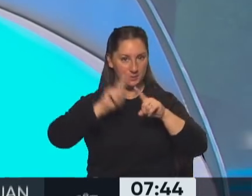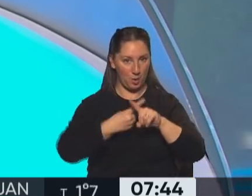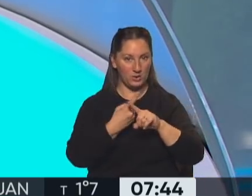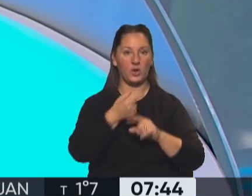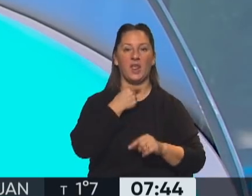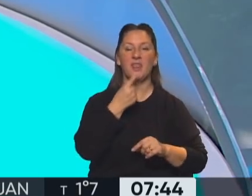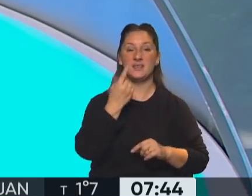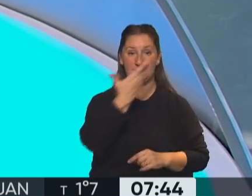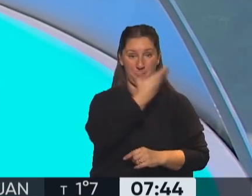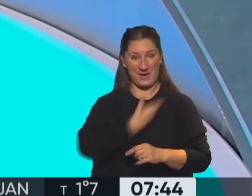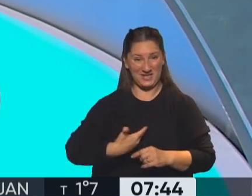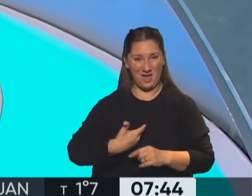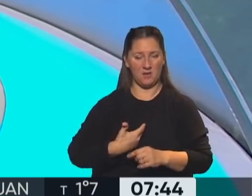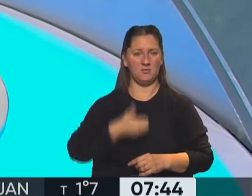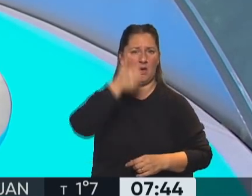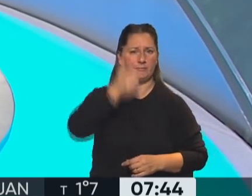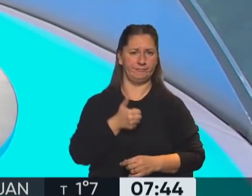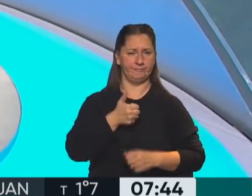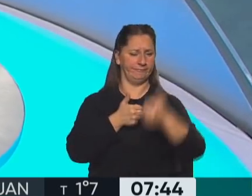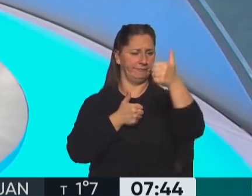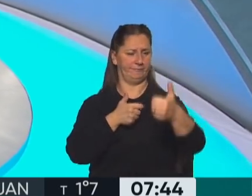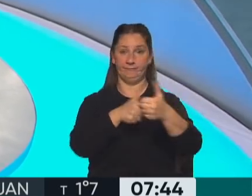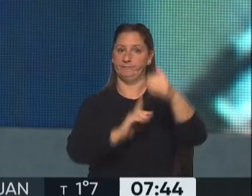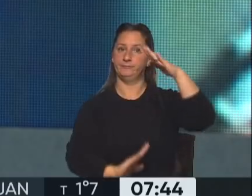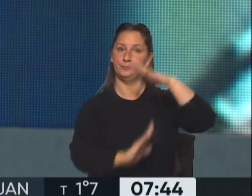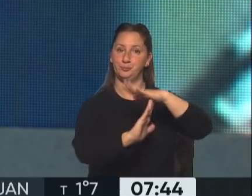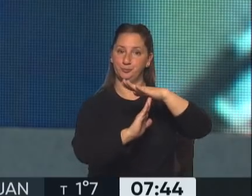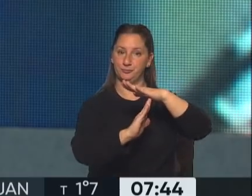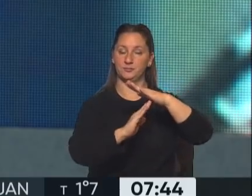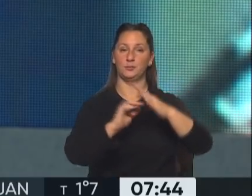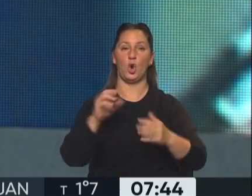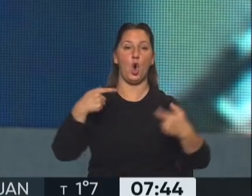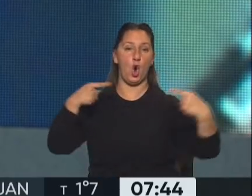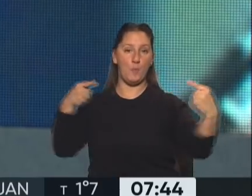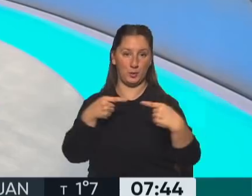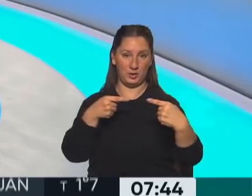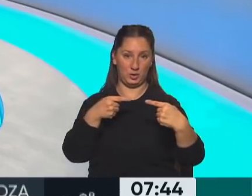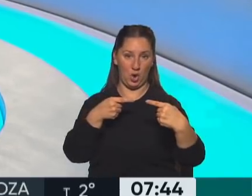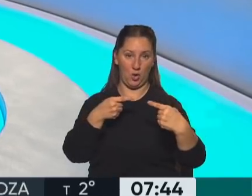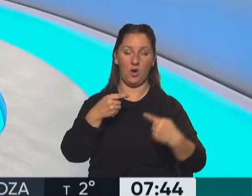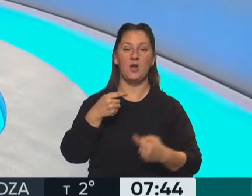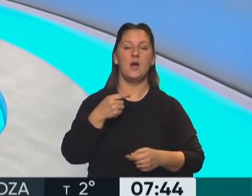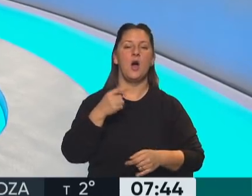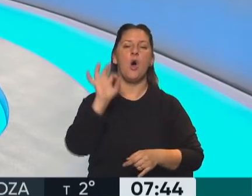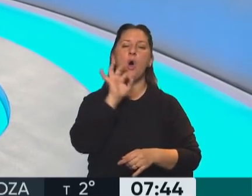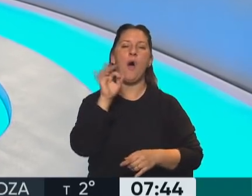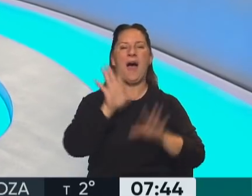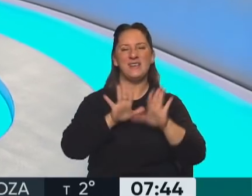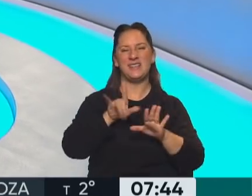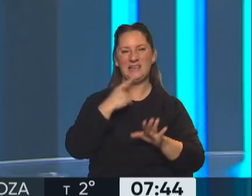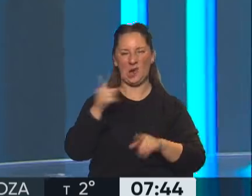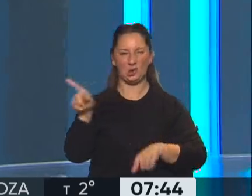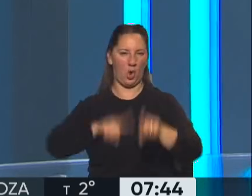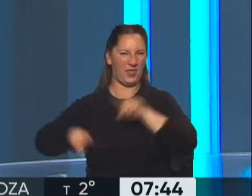presidente de la Nación se siente frente a la máxima referente en este momento de la oposición, aunque generalmente se los indica a otros, ¿no?, como